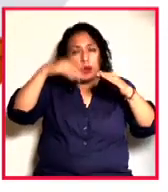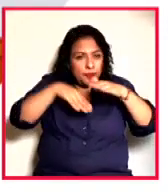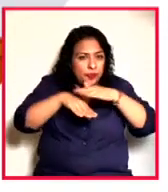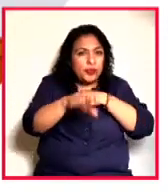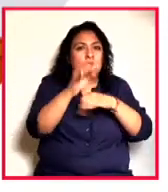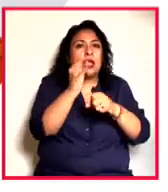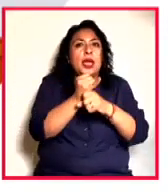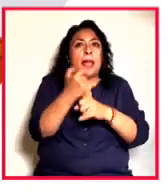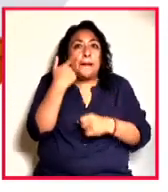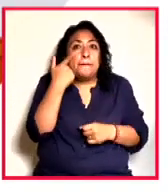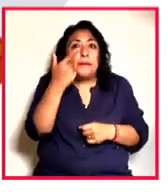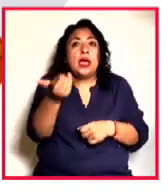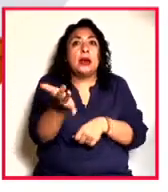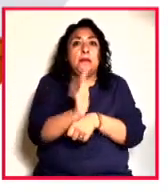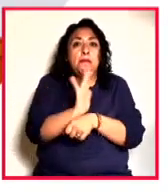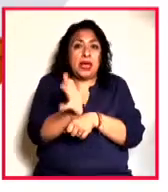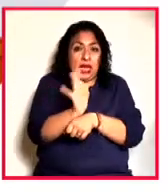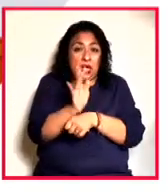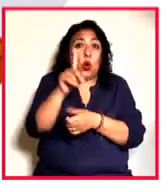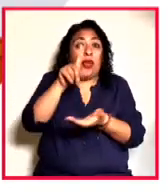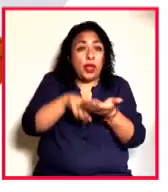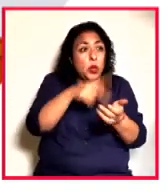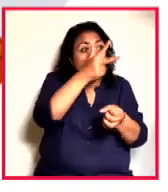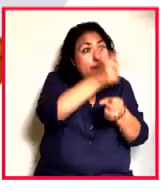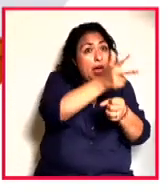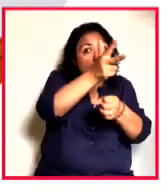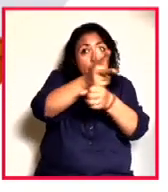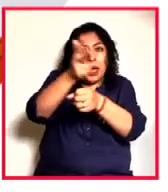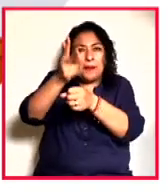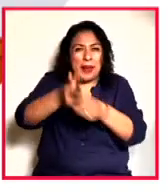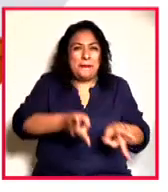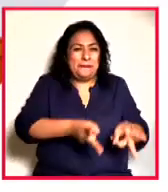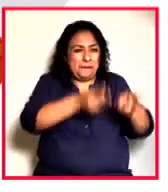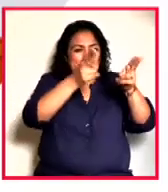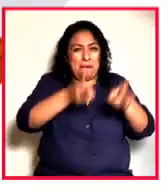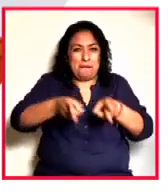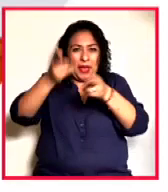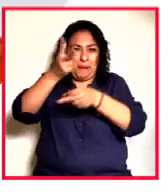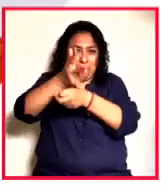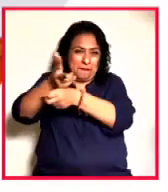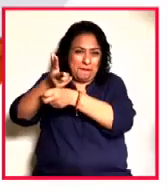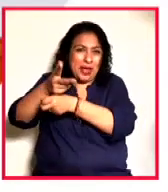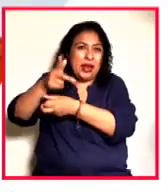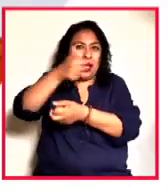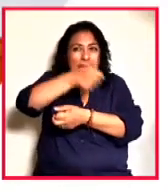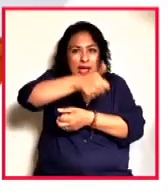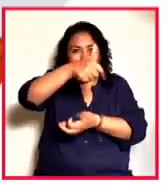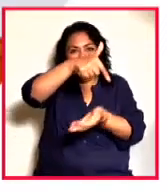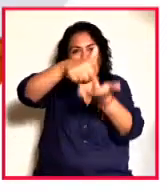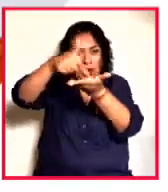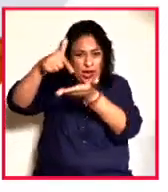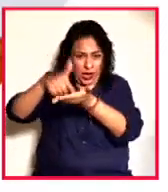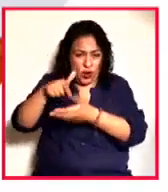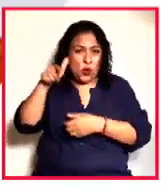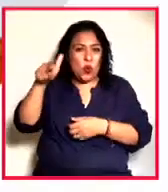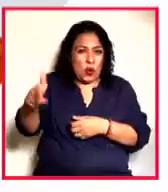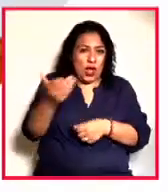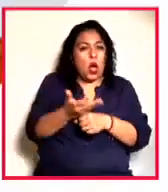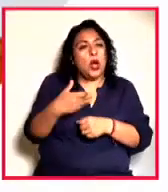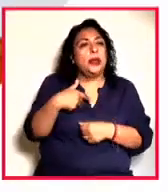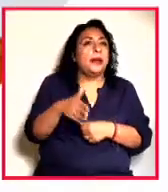y ver las películas que hicieron, qué escena de la película está hecha en cada locación de las que estamos recorriendo.